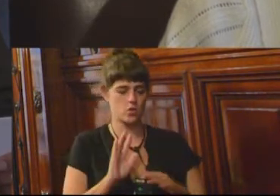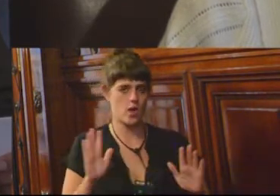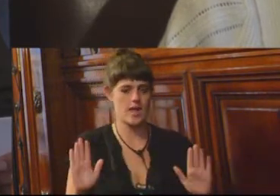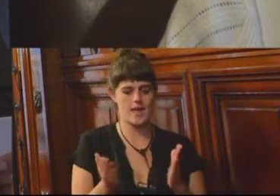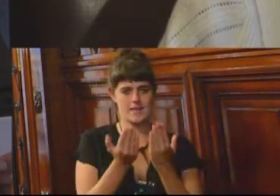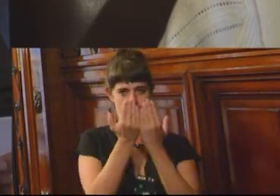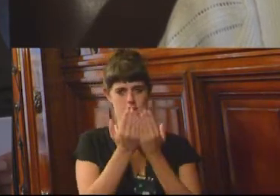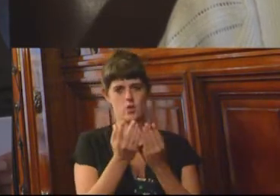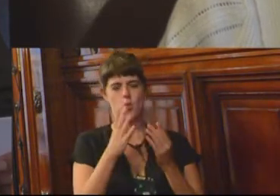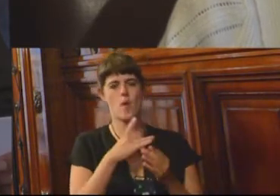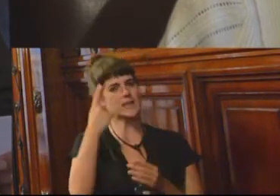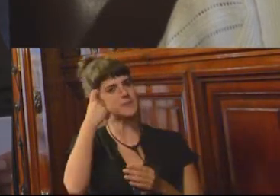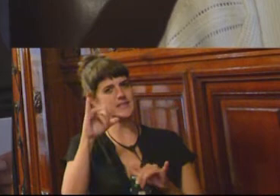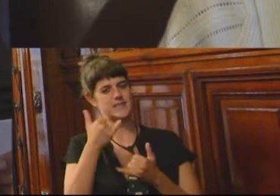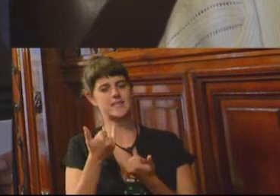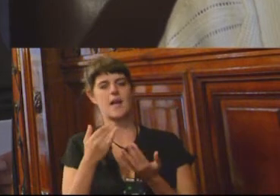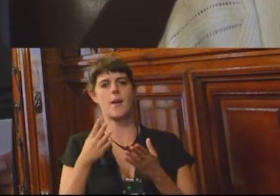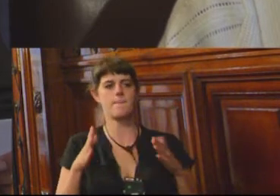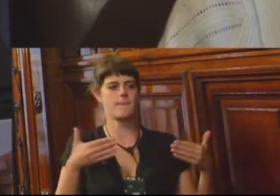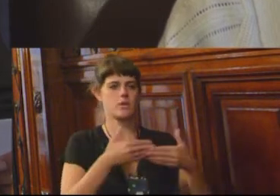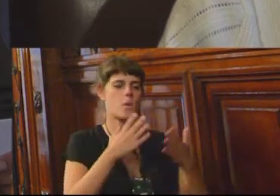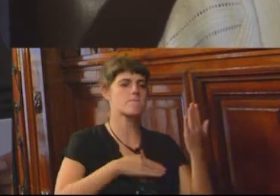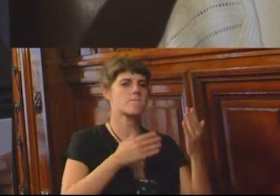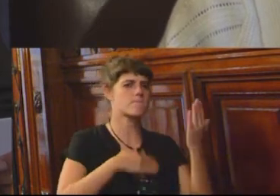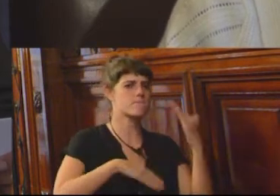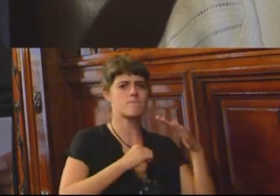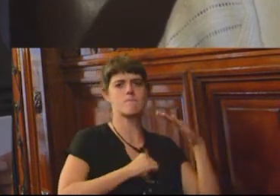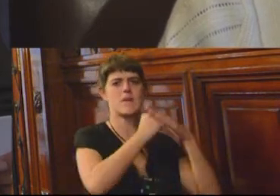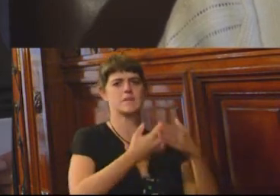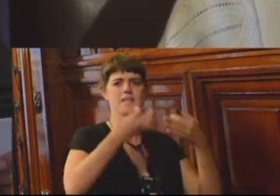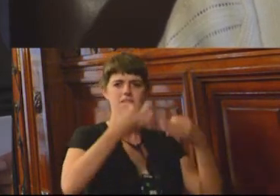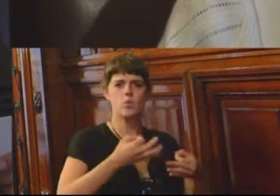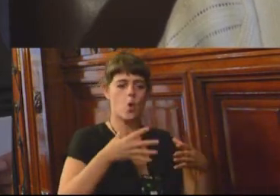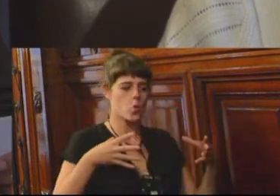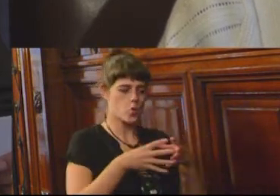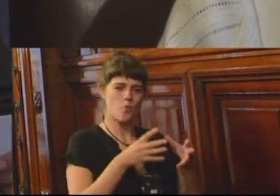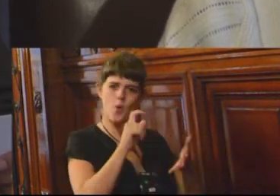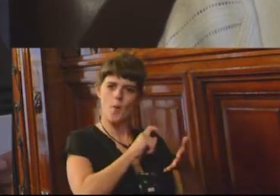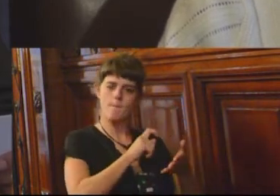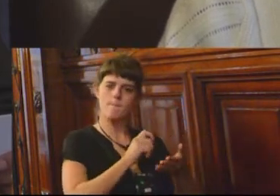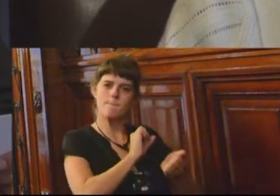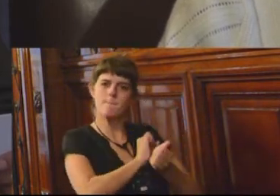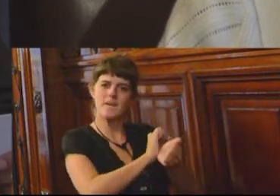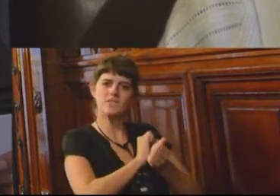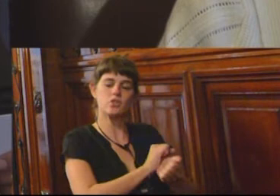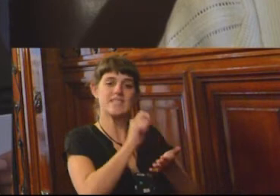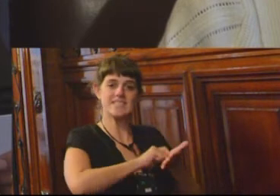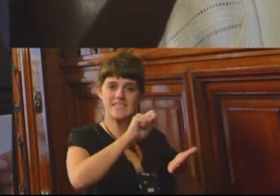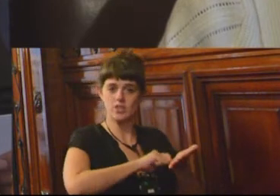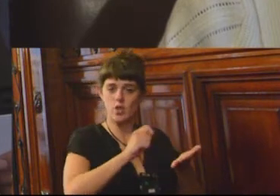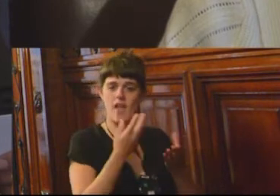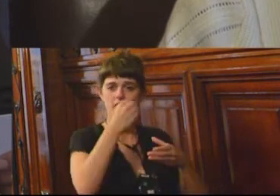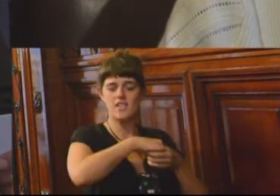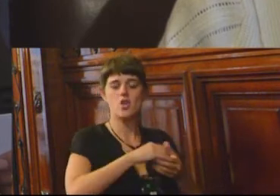pabellón de máxima seguridad número 4 de la cárcel de Florencio Varela, donde un grupo de presos escritores que pertenecen a la editorial Cartonera Carcelaria de Argentina,